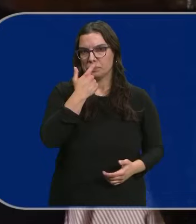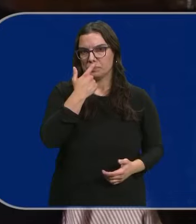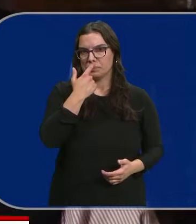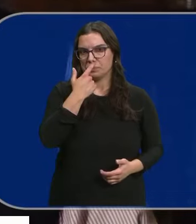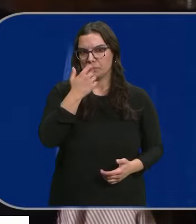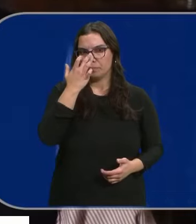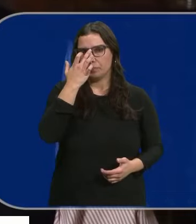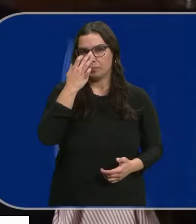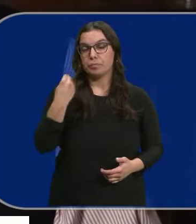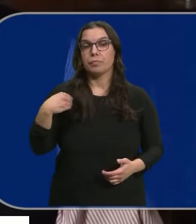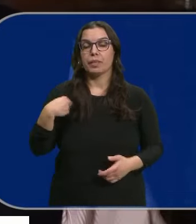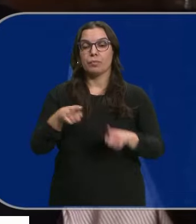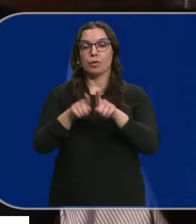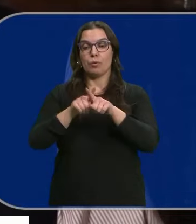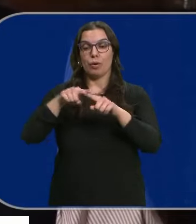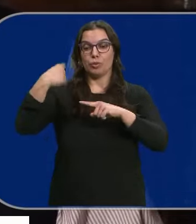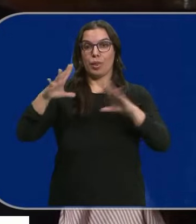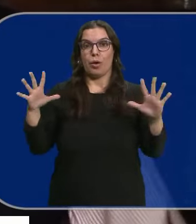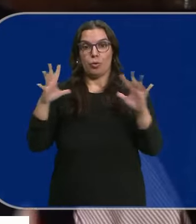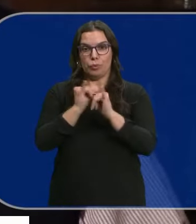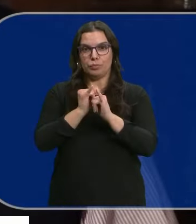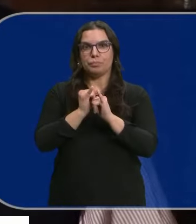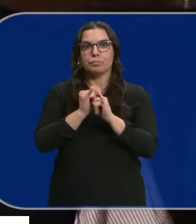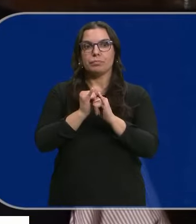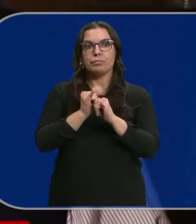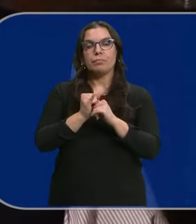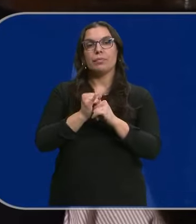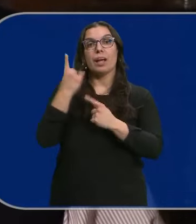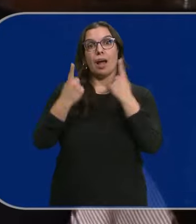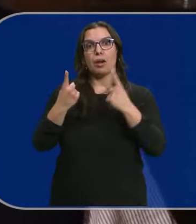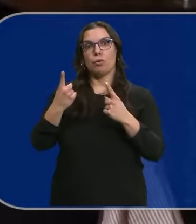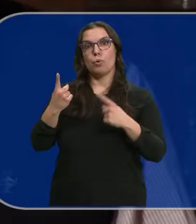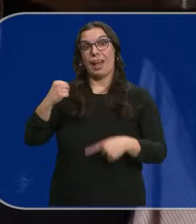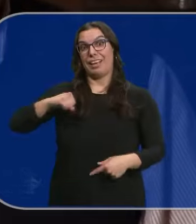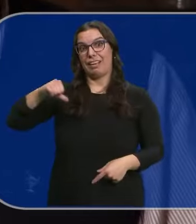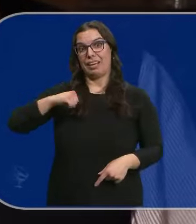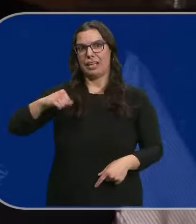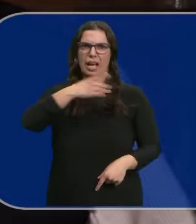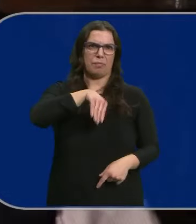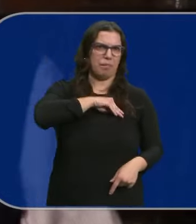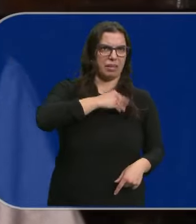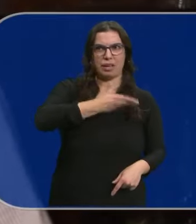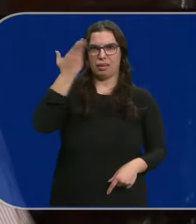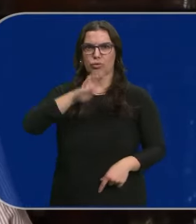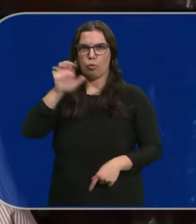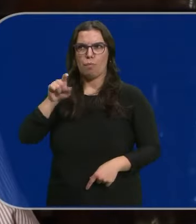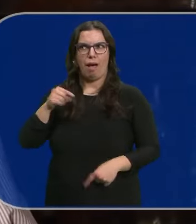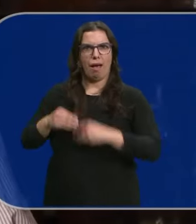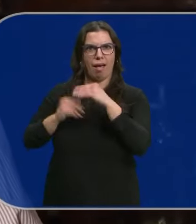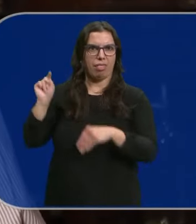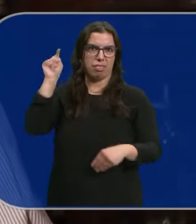Tiene un efecto no le exige Y entonces También se está utilizando En algunas clínicas No solamente en España Sino en el resto de Europa